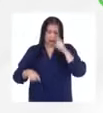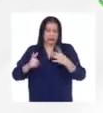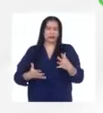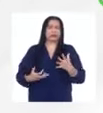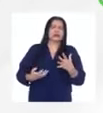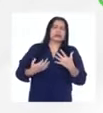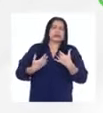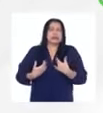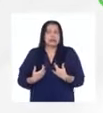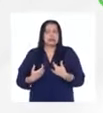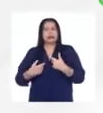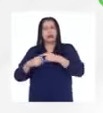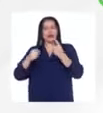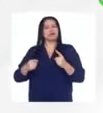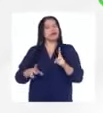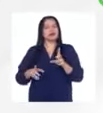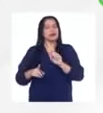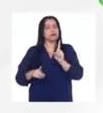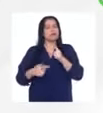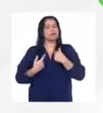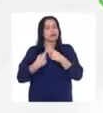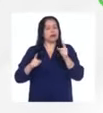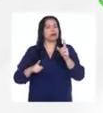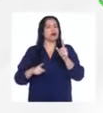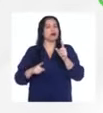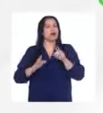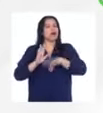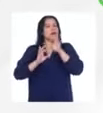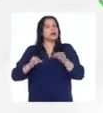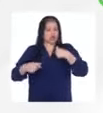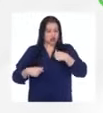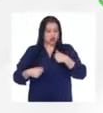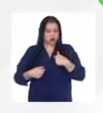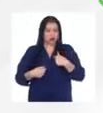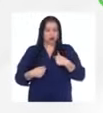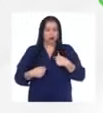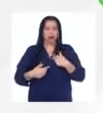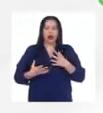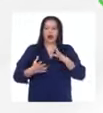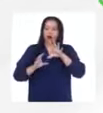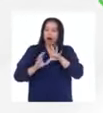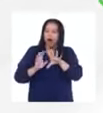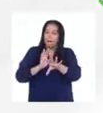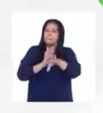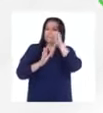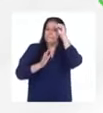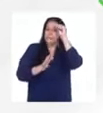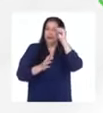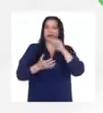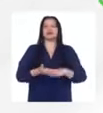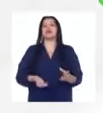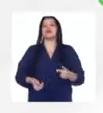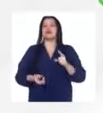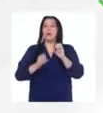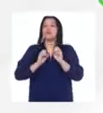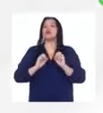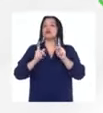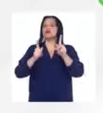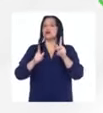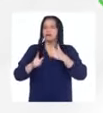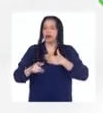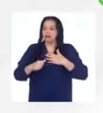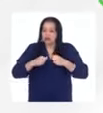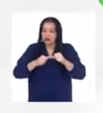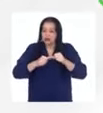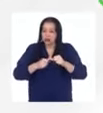y siempre lo tomo como una oportunidad de para levantarme ¿no? sigo acá y voy a seguir trabajando